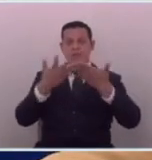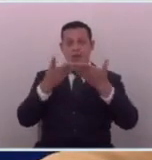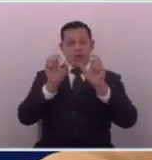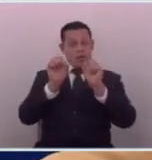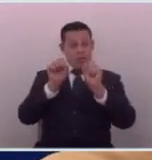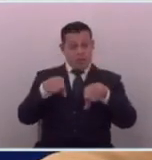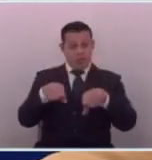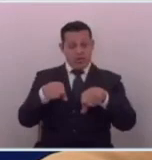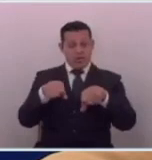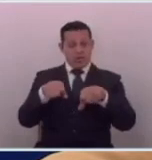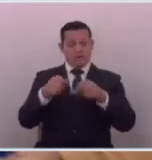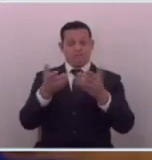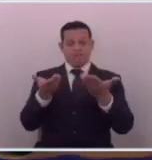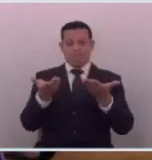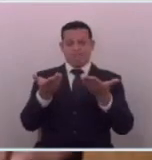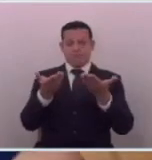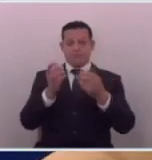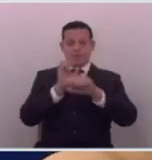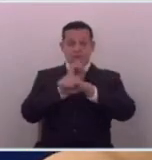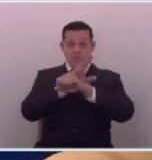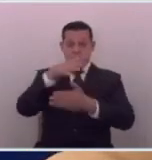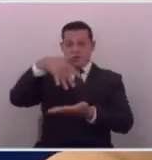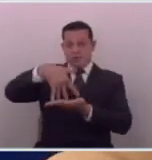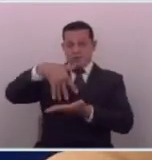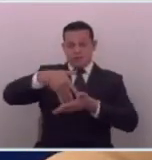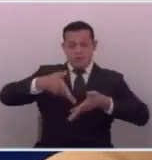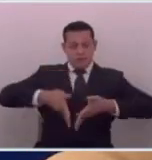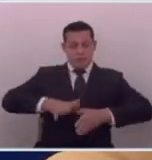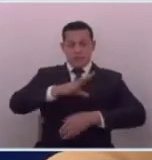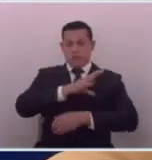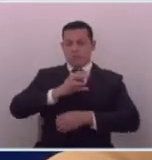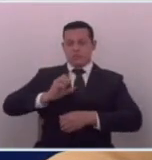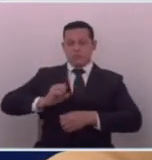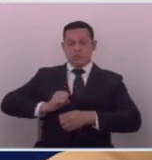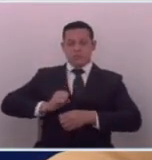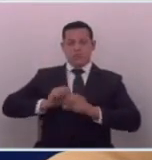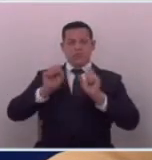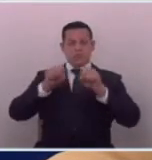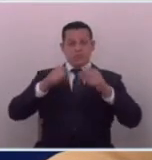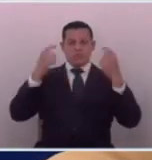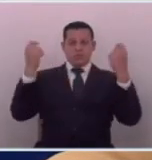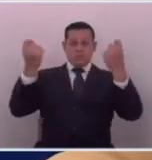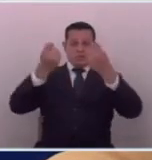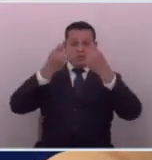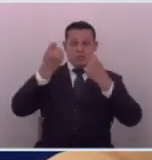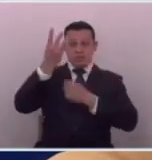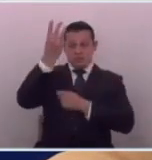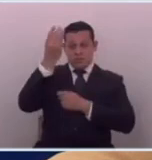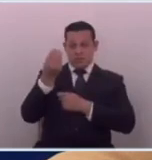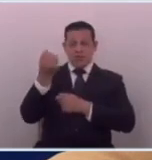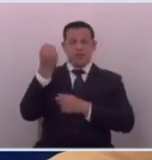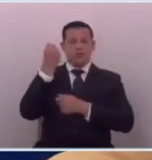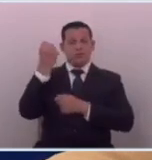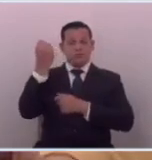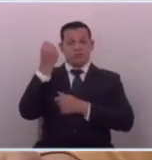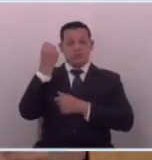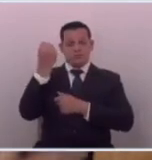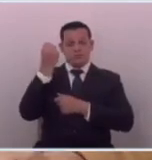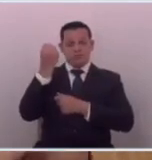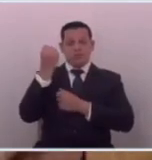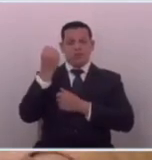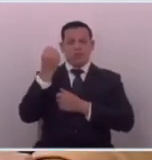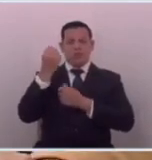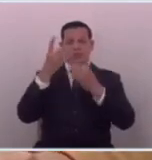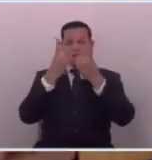poder decirle a la población salvadoreña para poder conmemorar una fecha que es importante porque